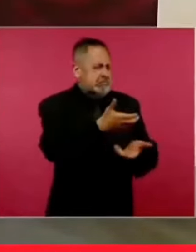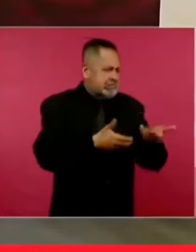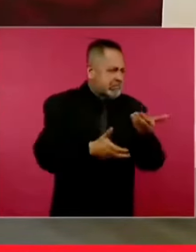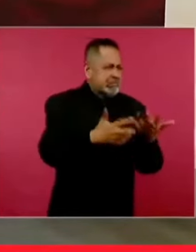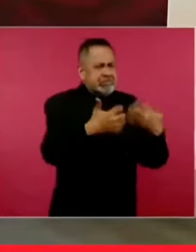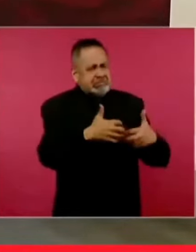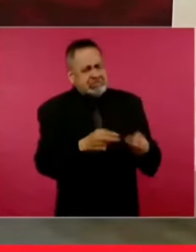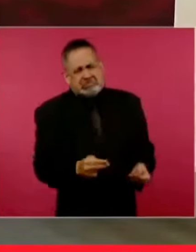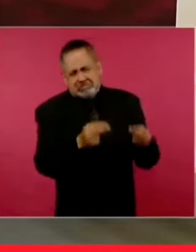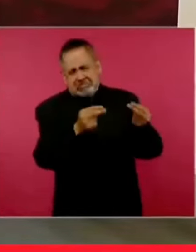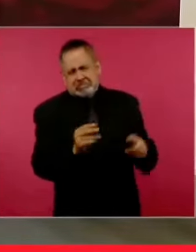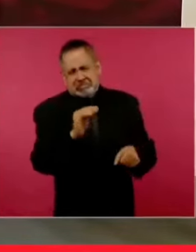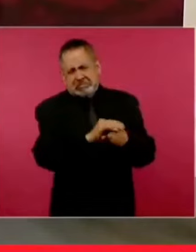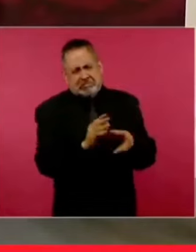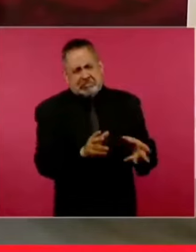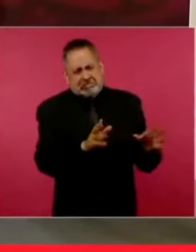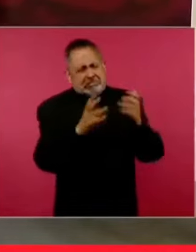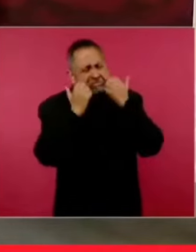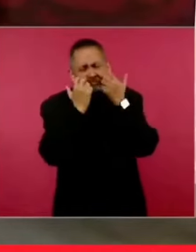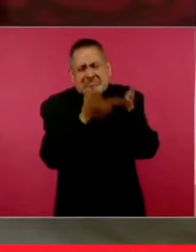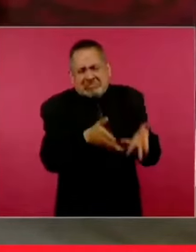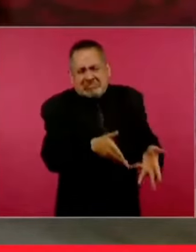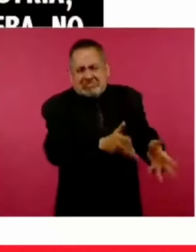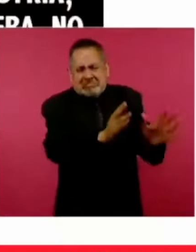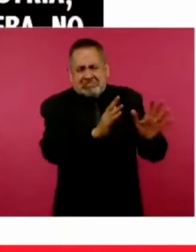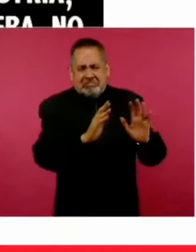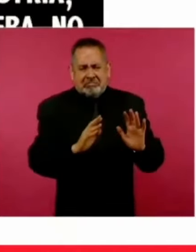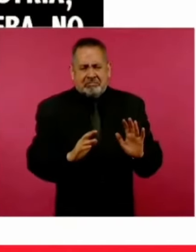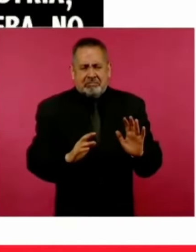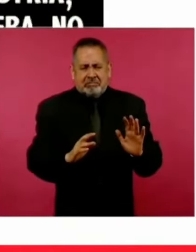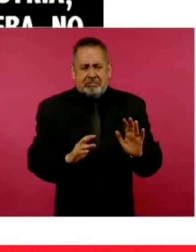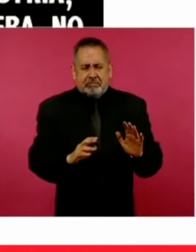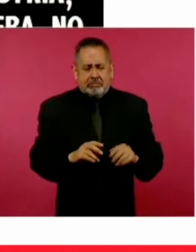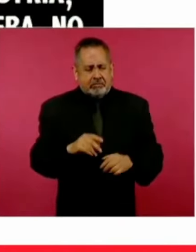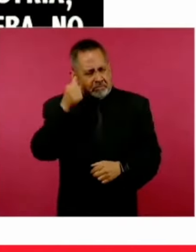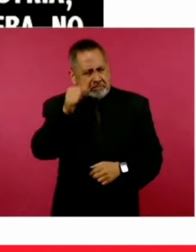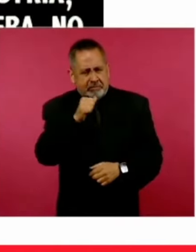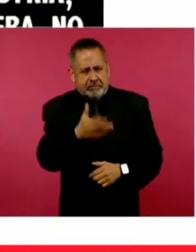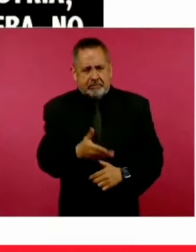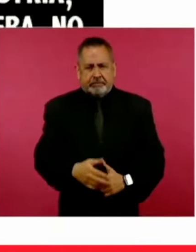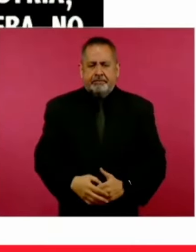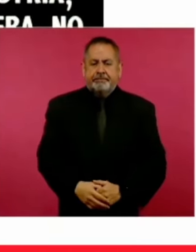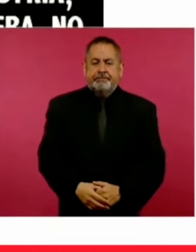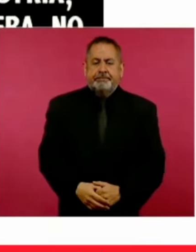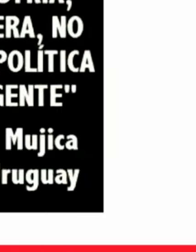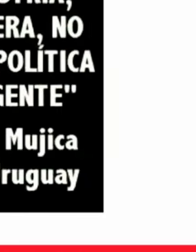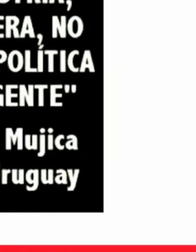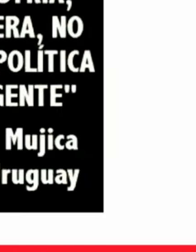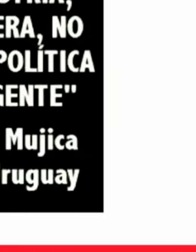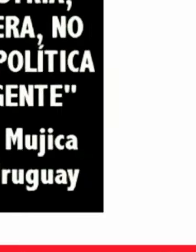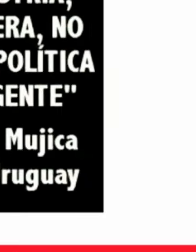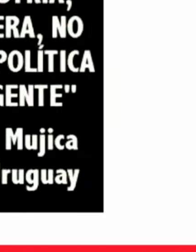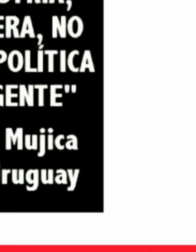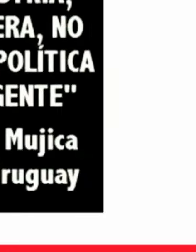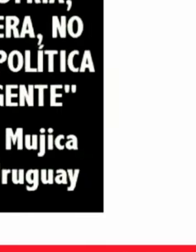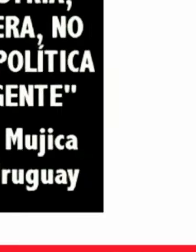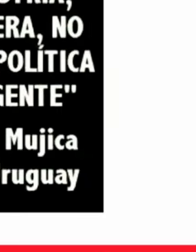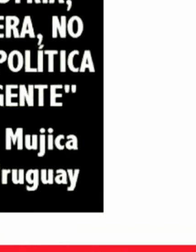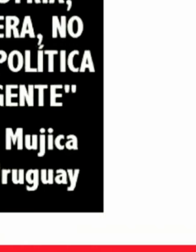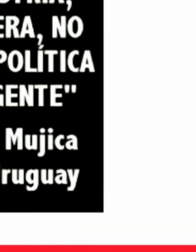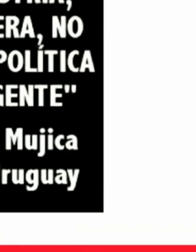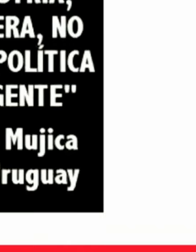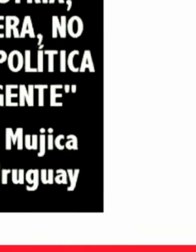que haga lo que quiera. No es pecado, no pero la